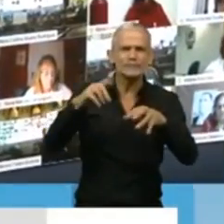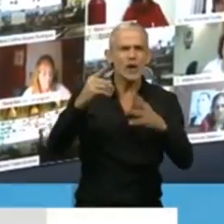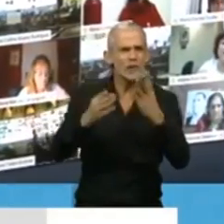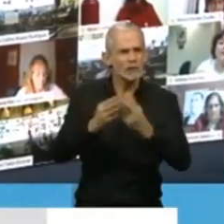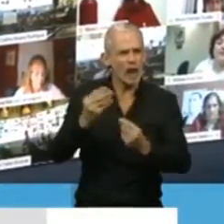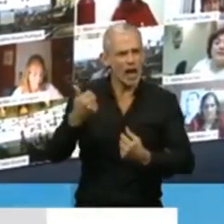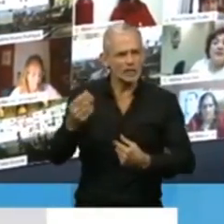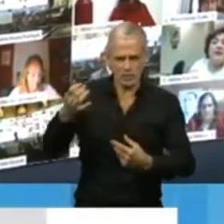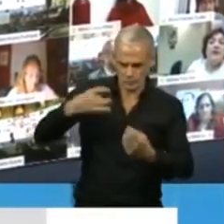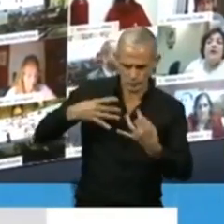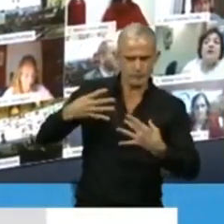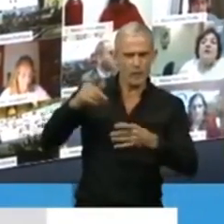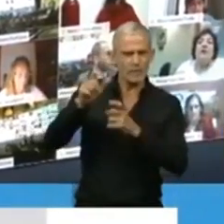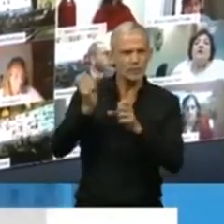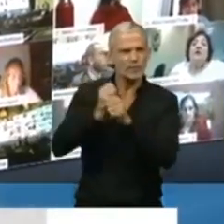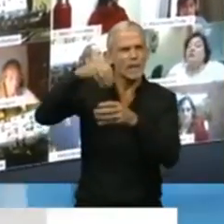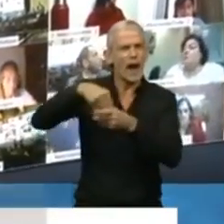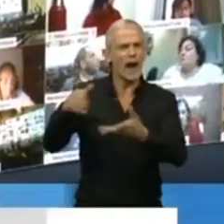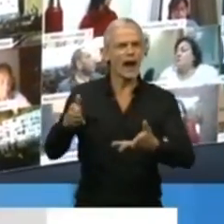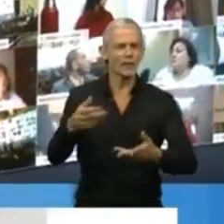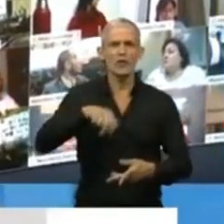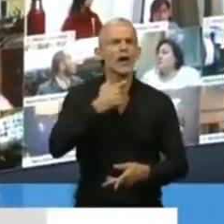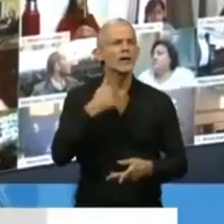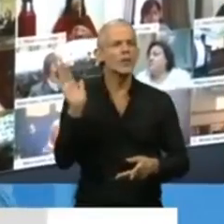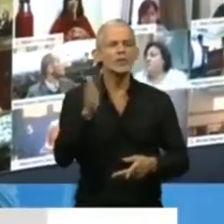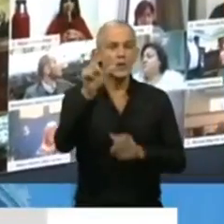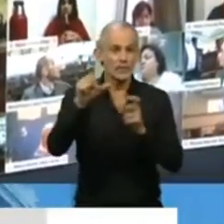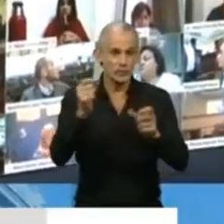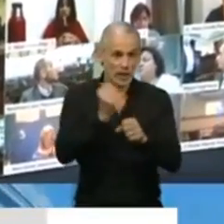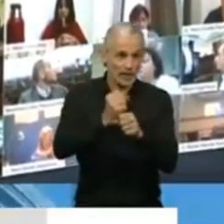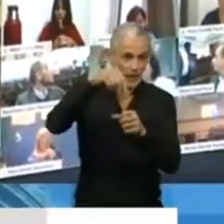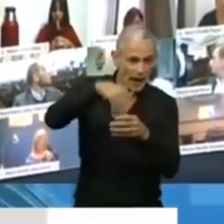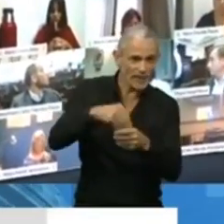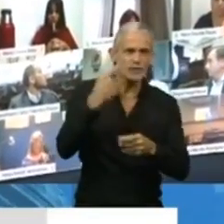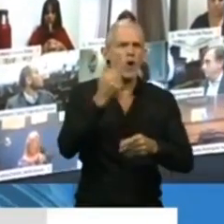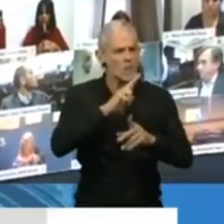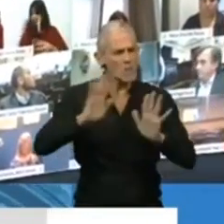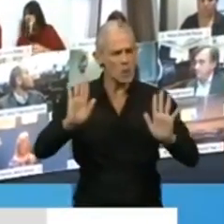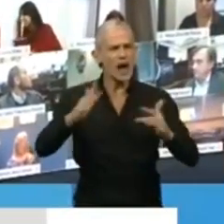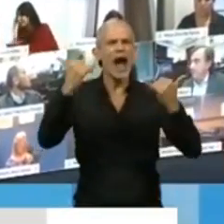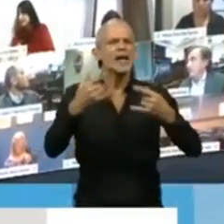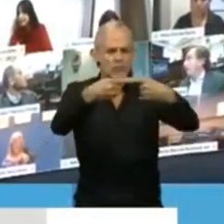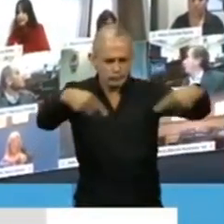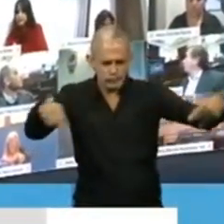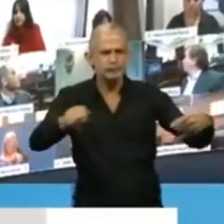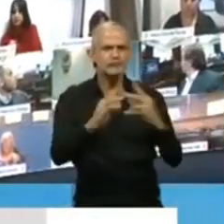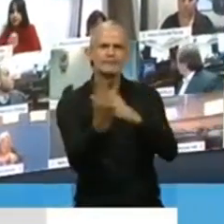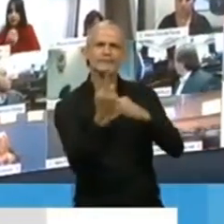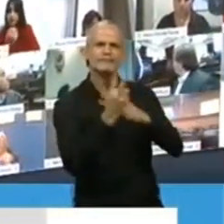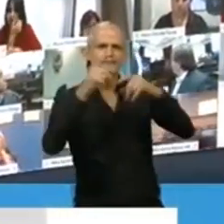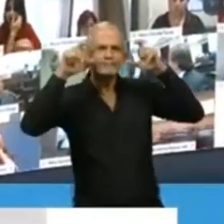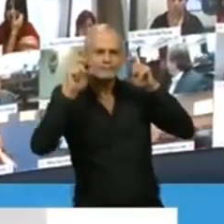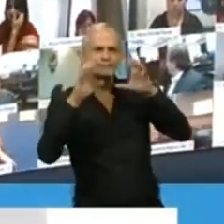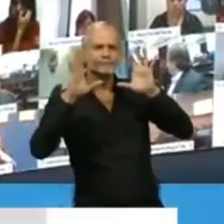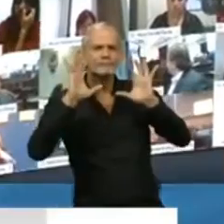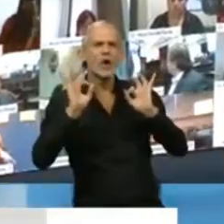Y nosotros queremos que todos y todas los trabajadores puedan contar con todos los sistemas de bioseguridad